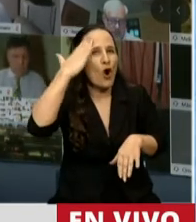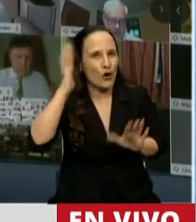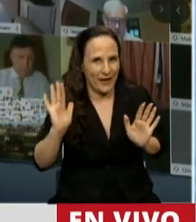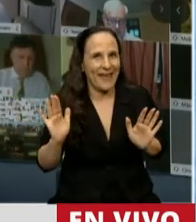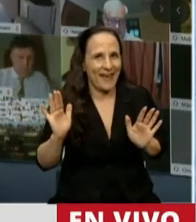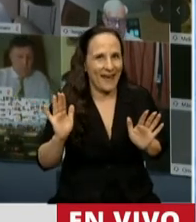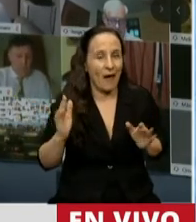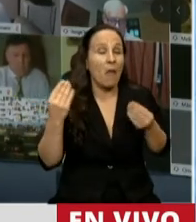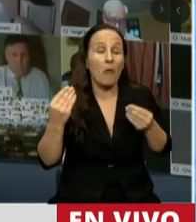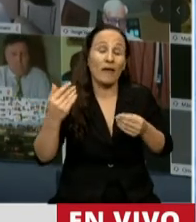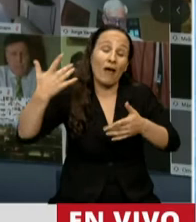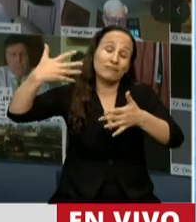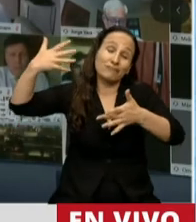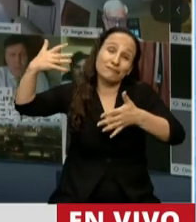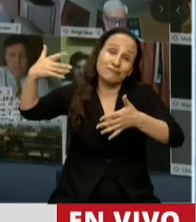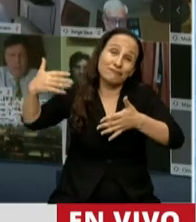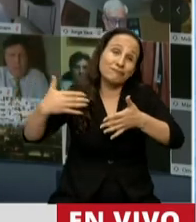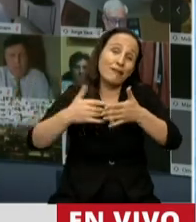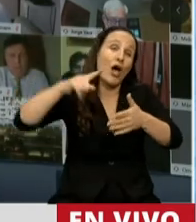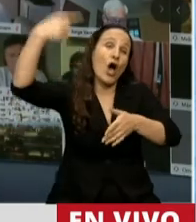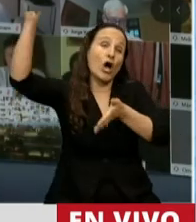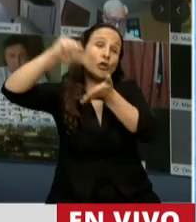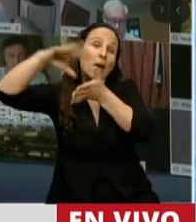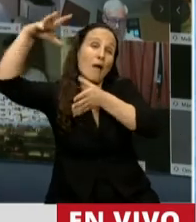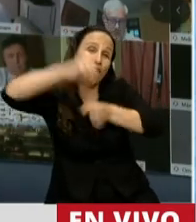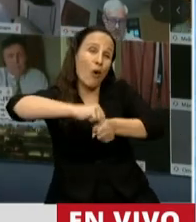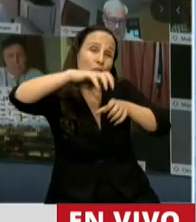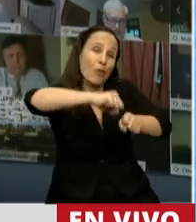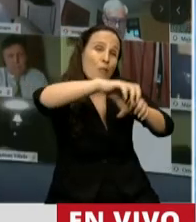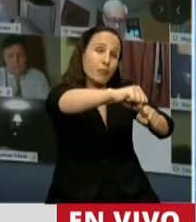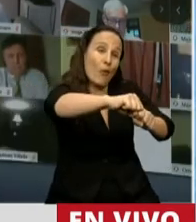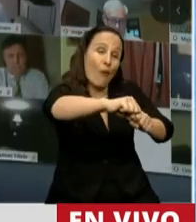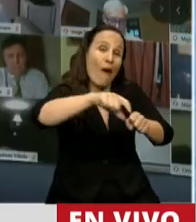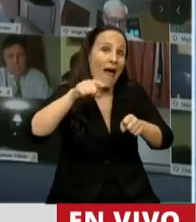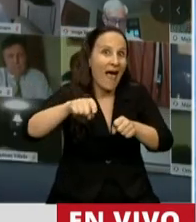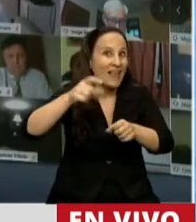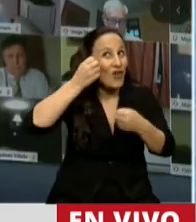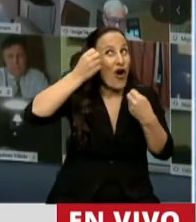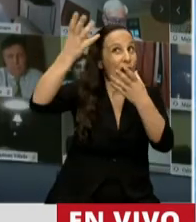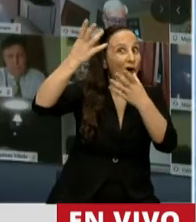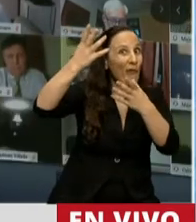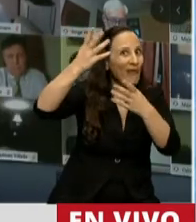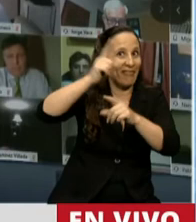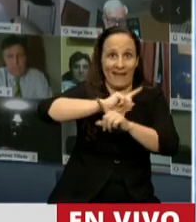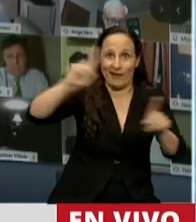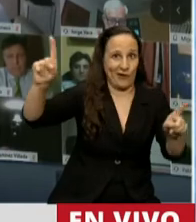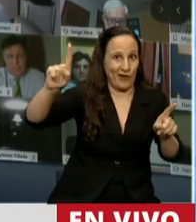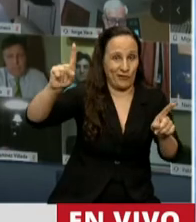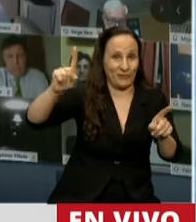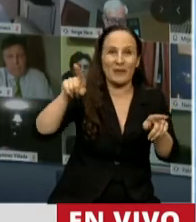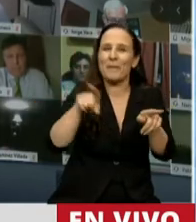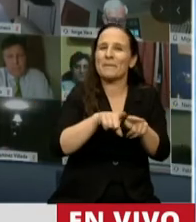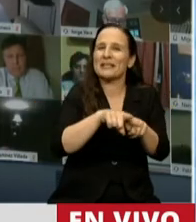historia de los pueblos que hemos sido colonizados lo que no debe ser olvidado. Como dijo el actual